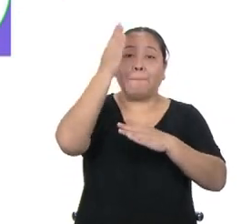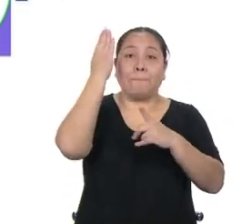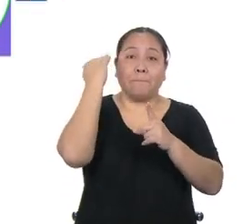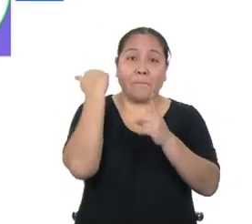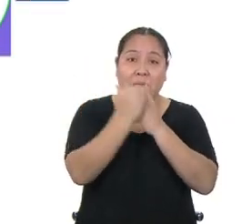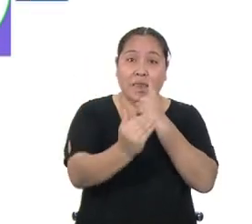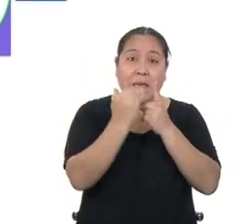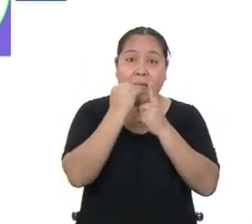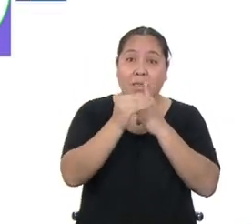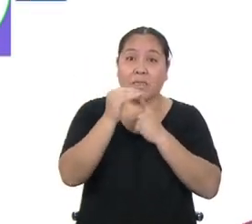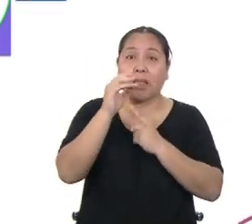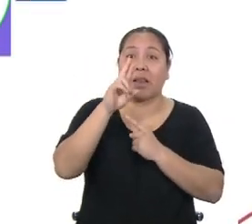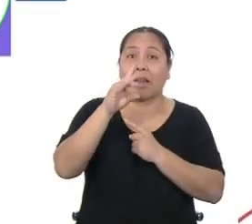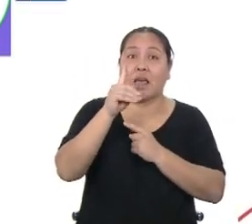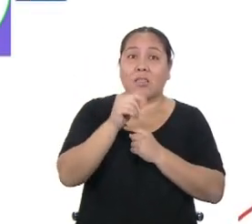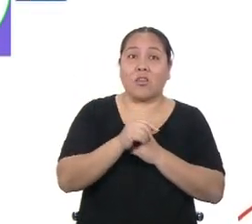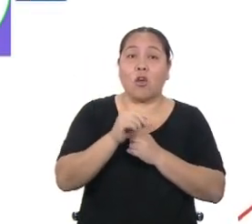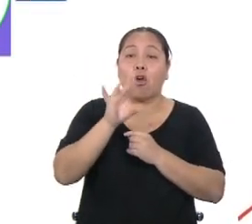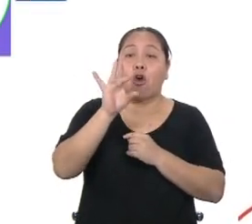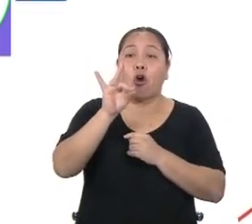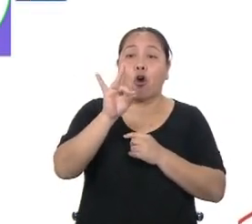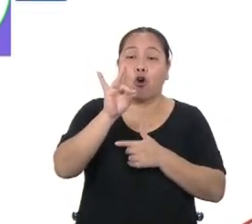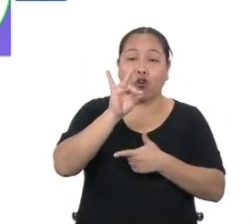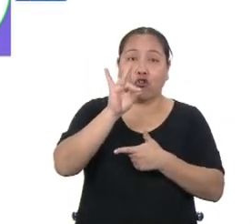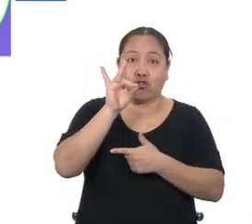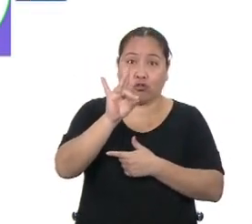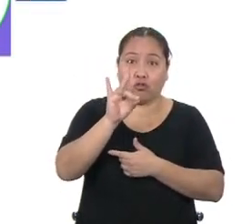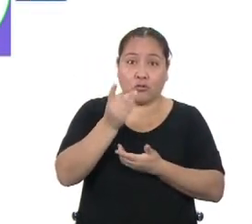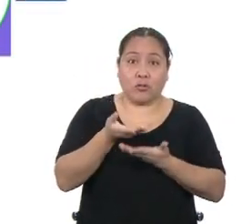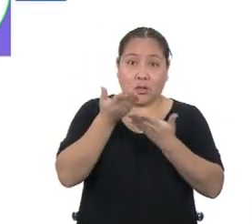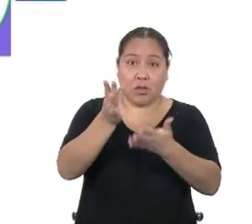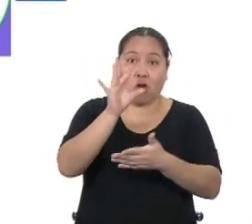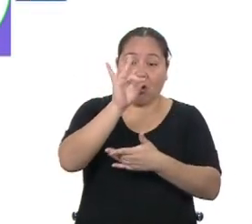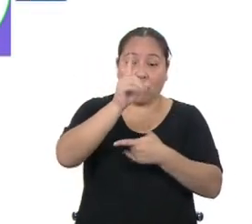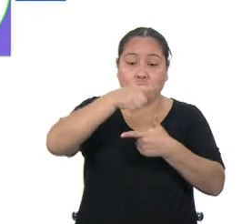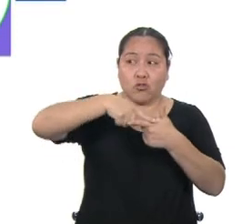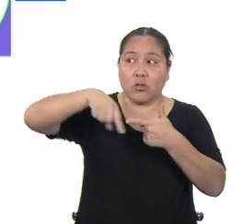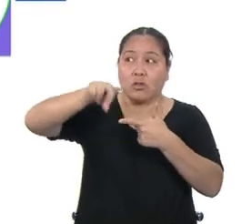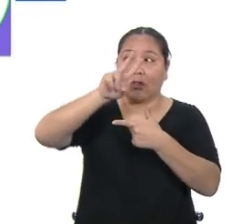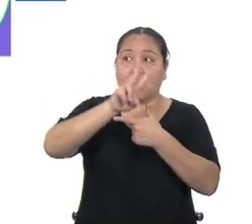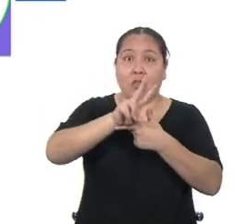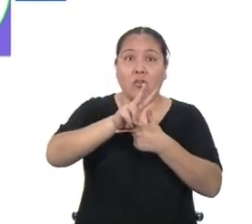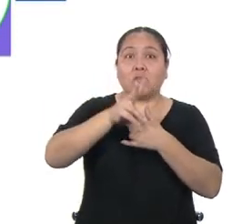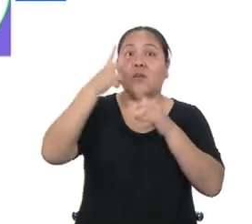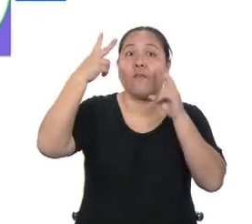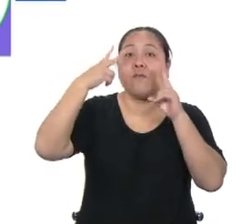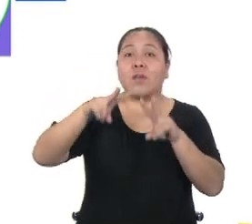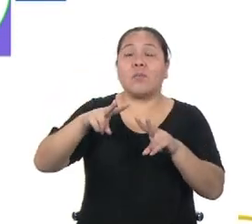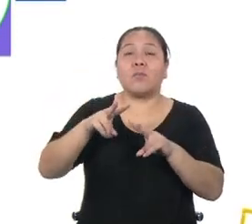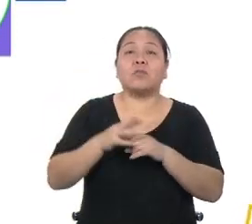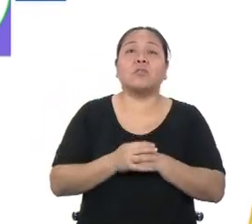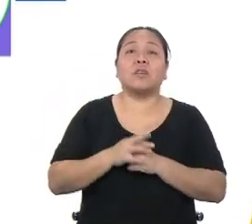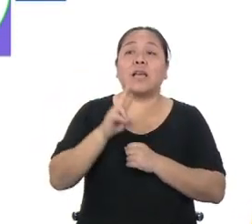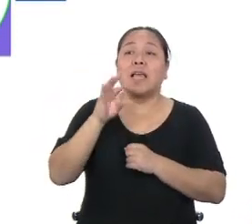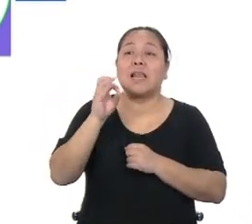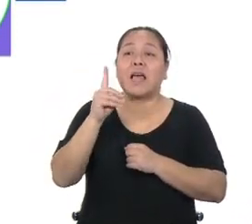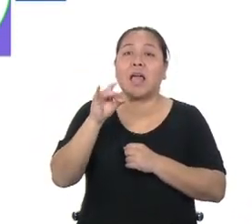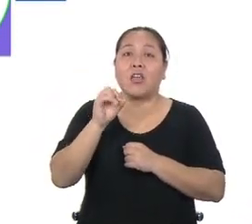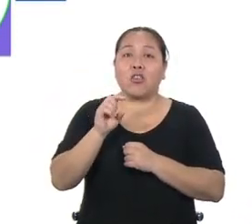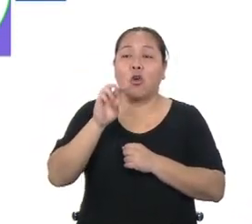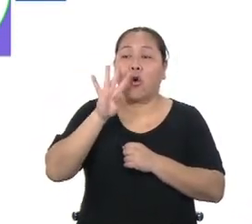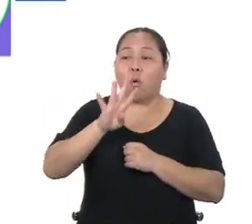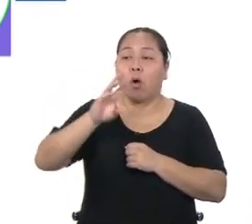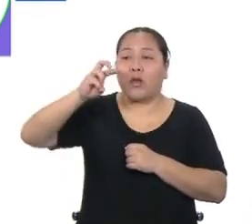dividimos 8, que es la medida que nos han dado, entre 2, vemos que el radio es de 4